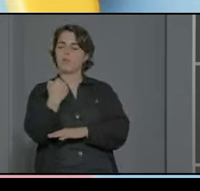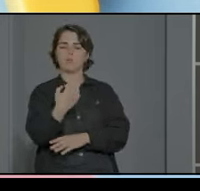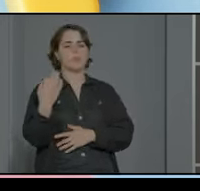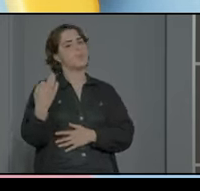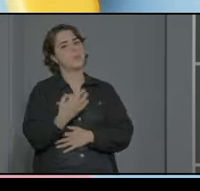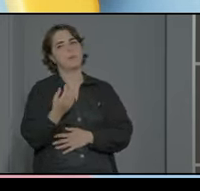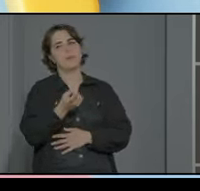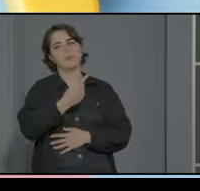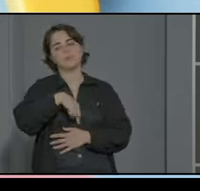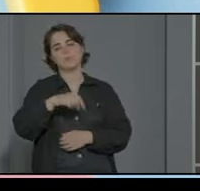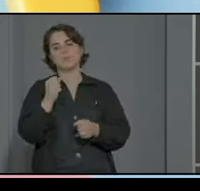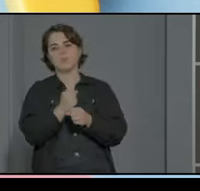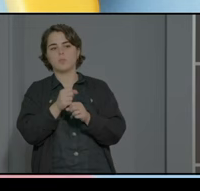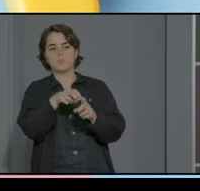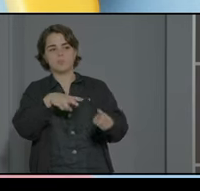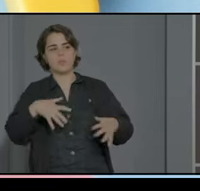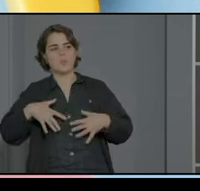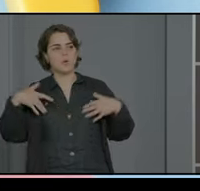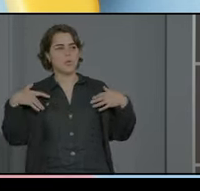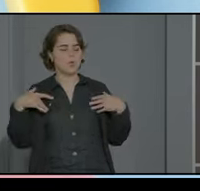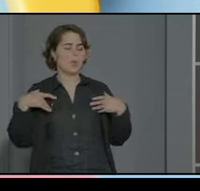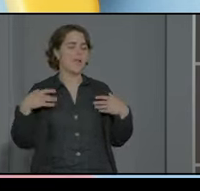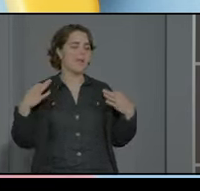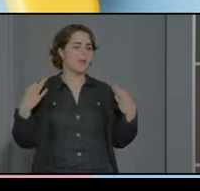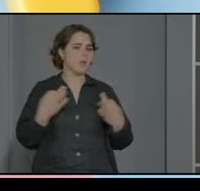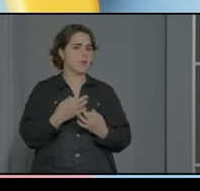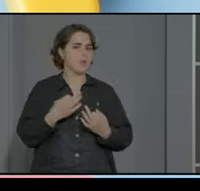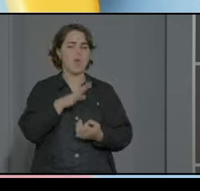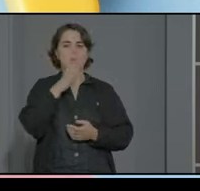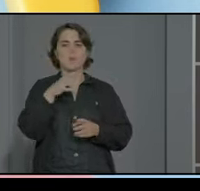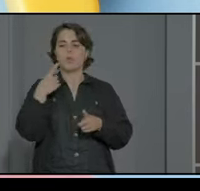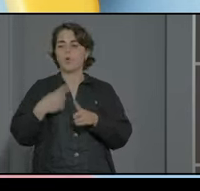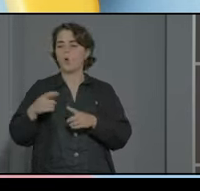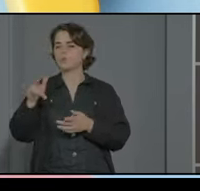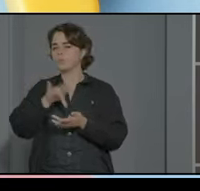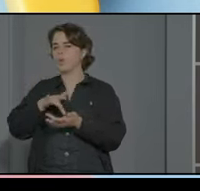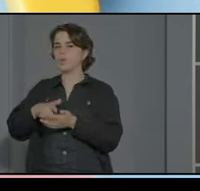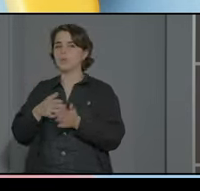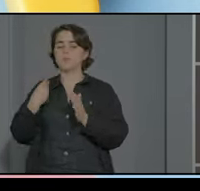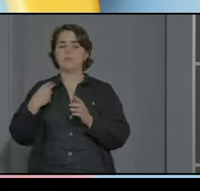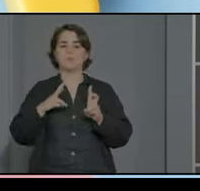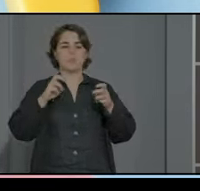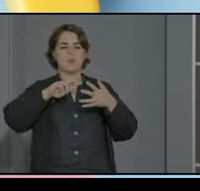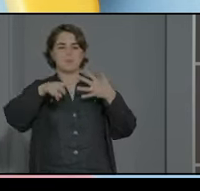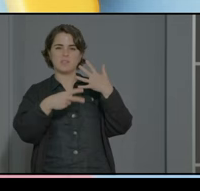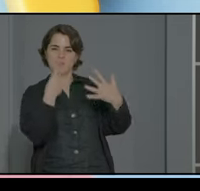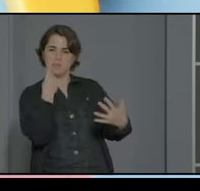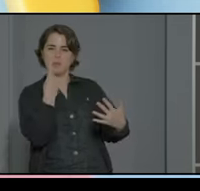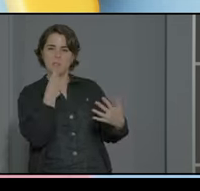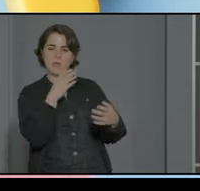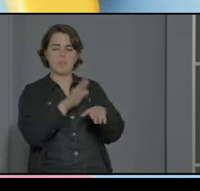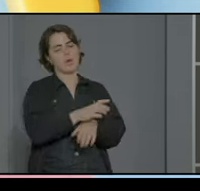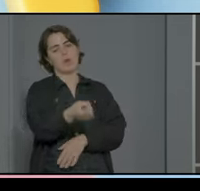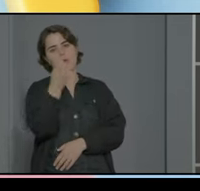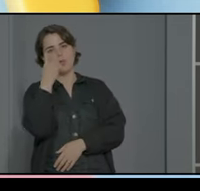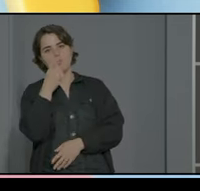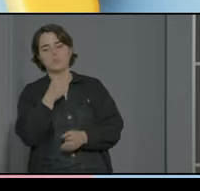y vamos a trabajar a nivel emocional porque van a ocurrir muchísimas cosas y como hablábamos de esa invisibilidad de nuestros alumnos se da se